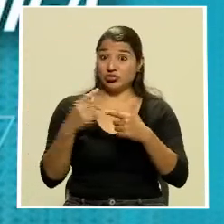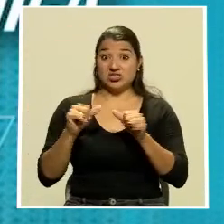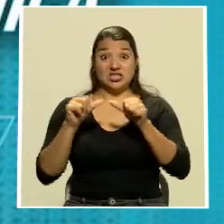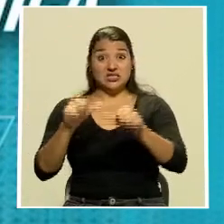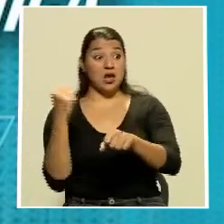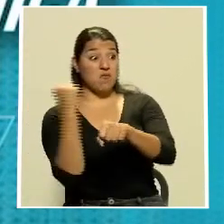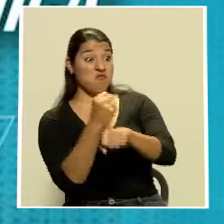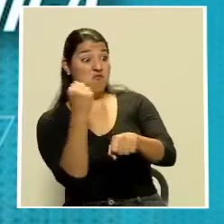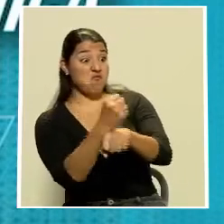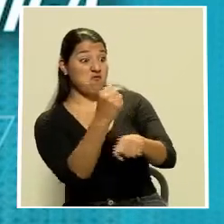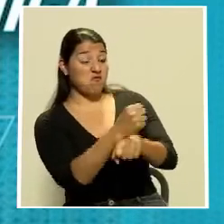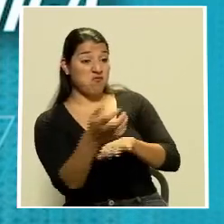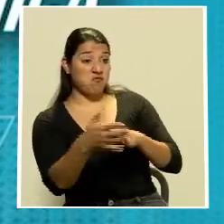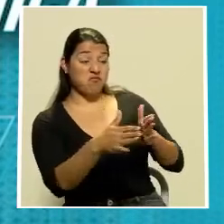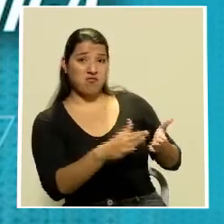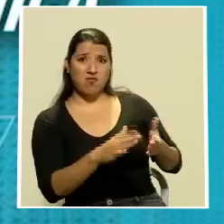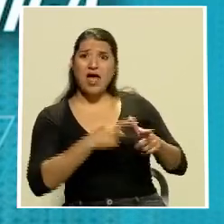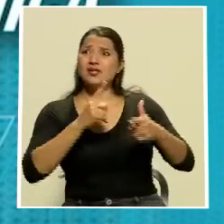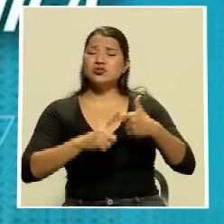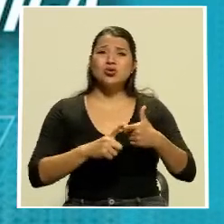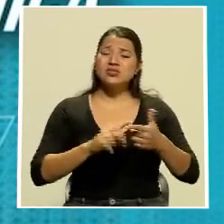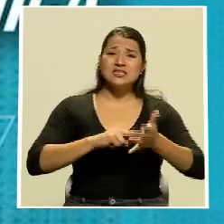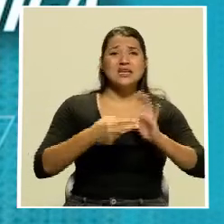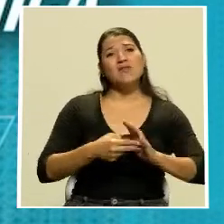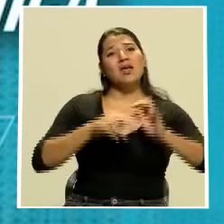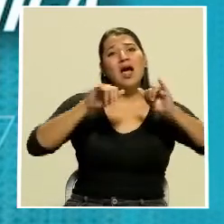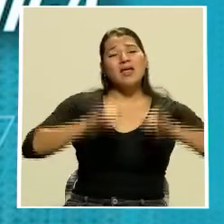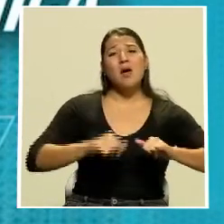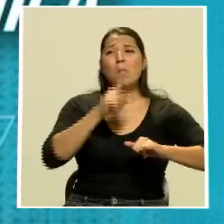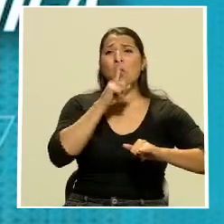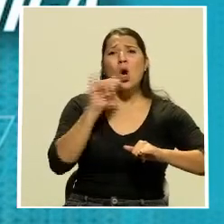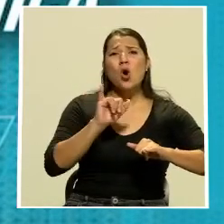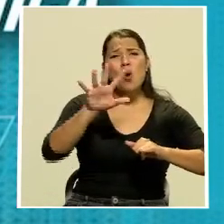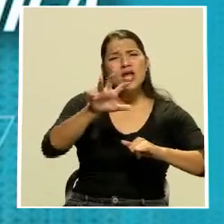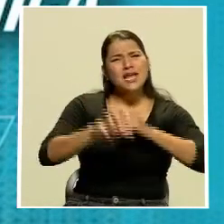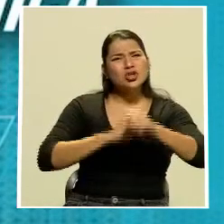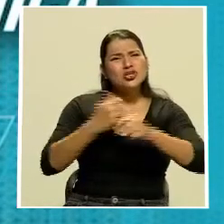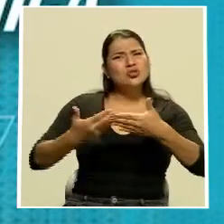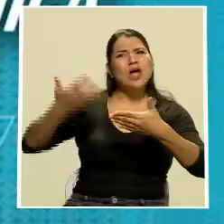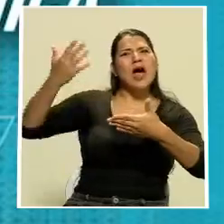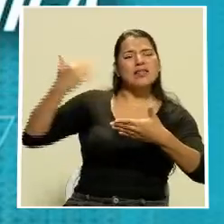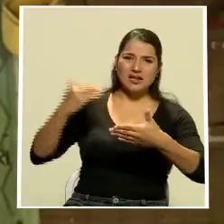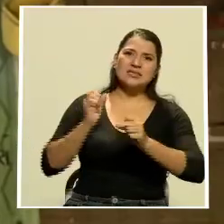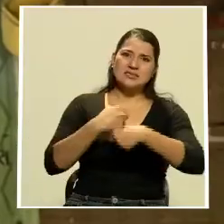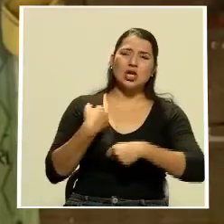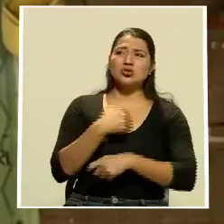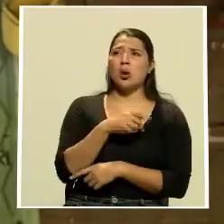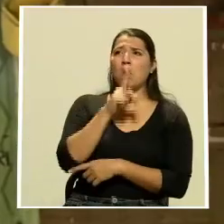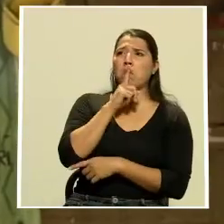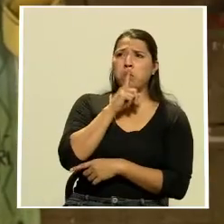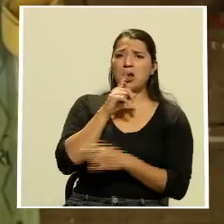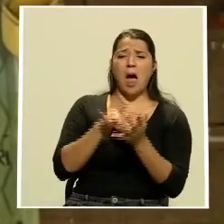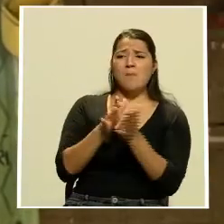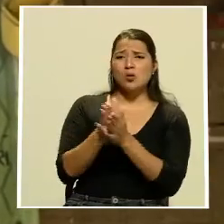como nos callaron hace 500 y resto de años no puede seguir pasando eso en este país de Costa Rica otro que se